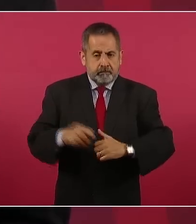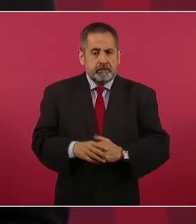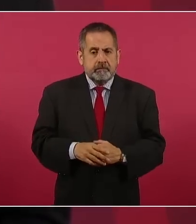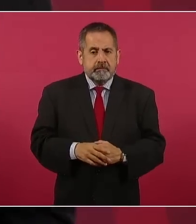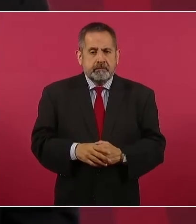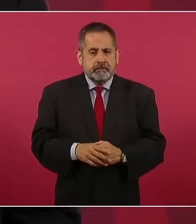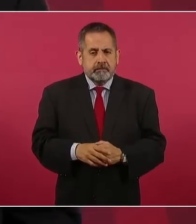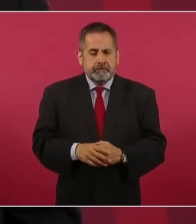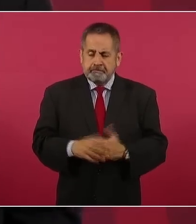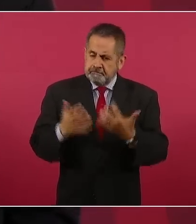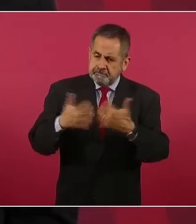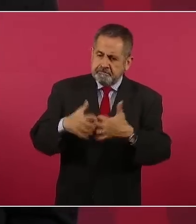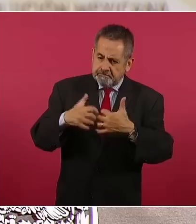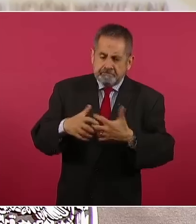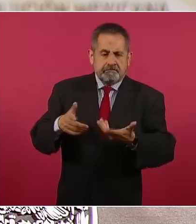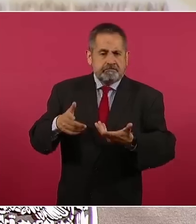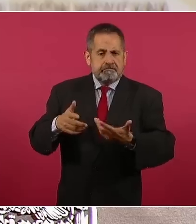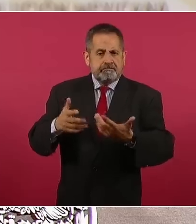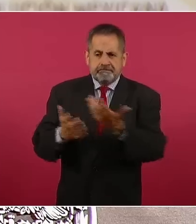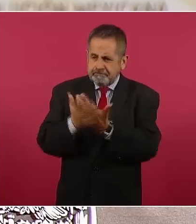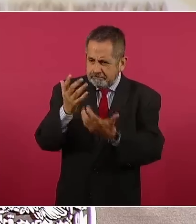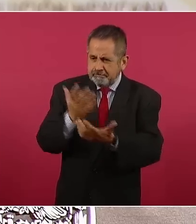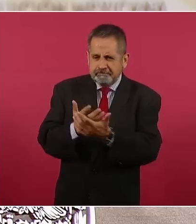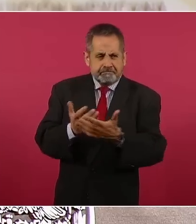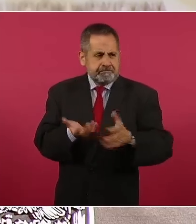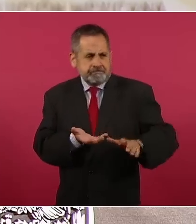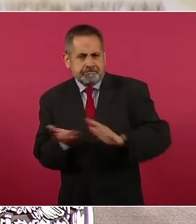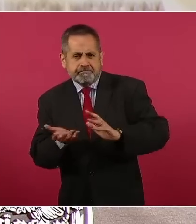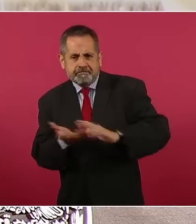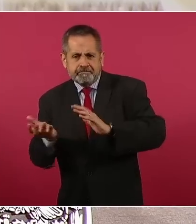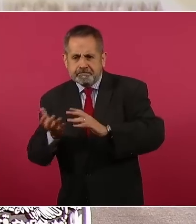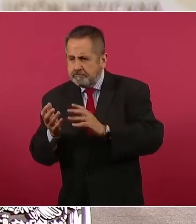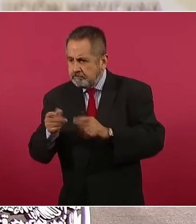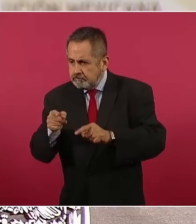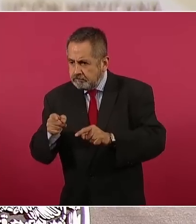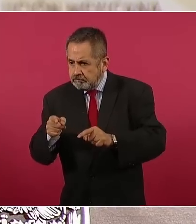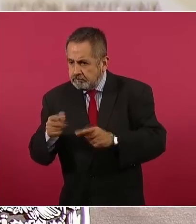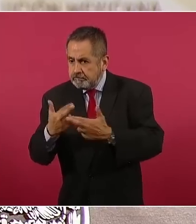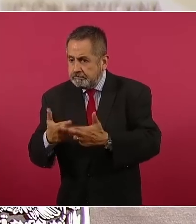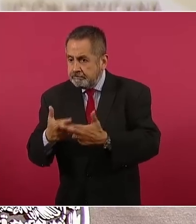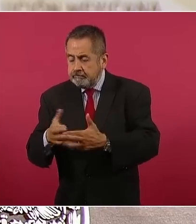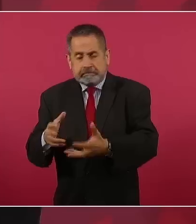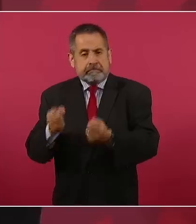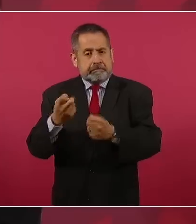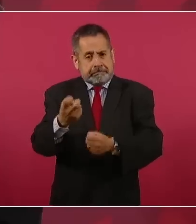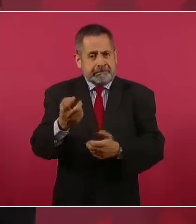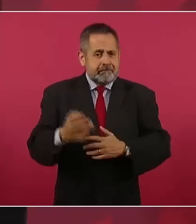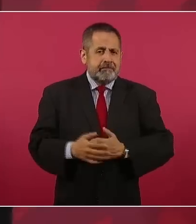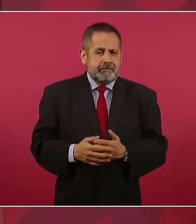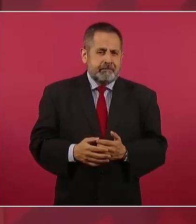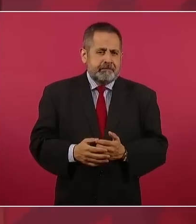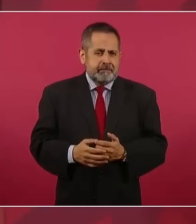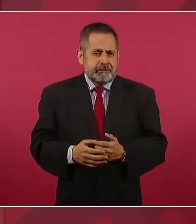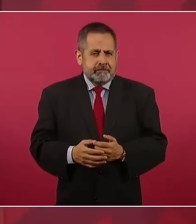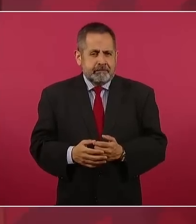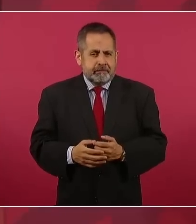producir, no